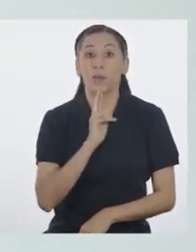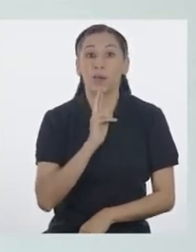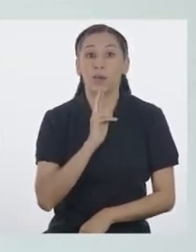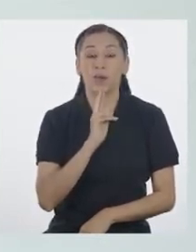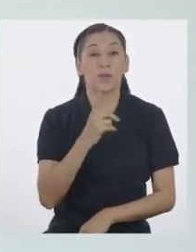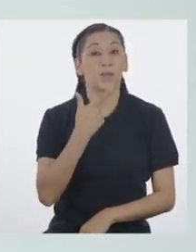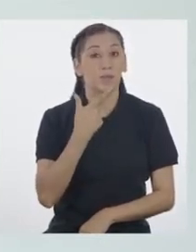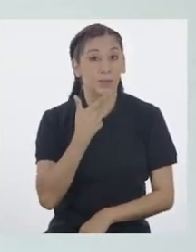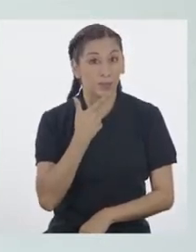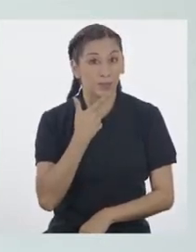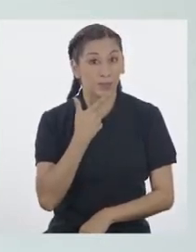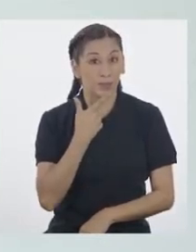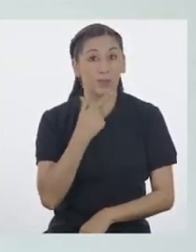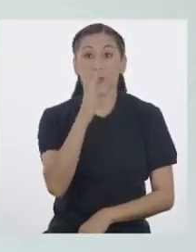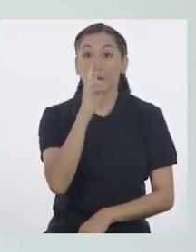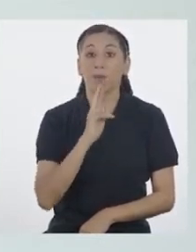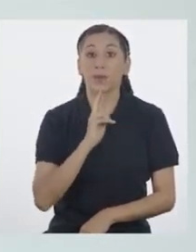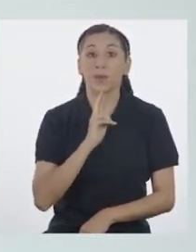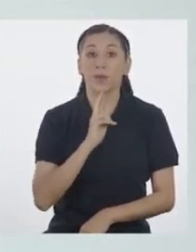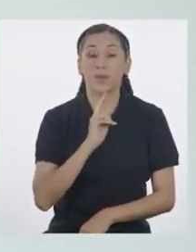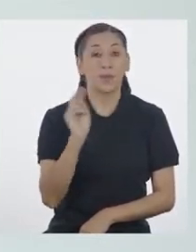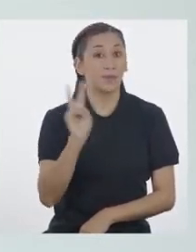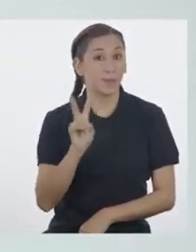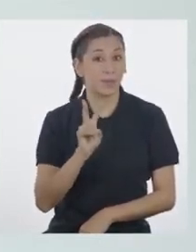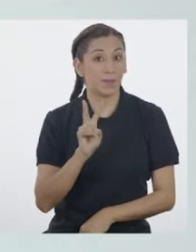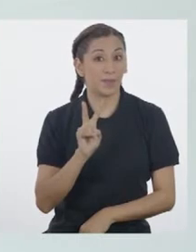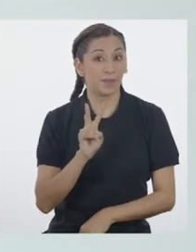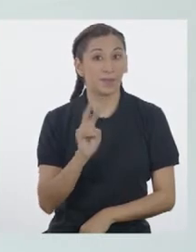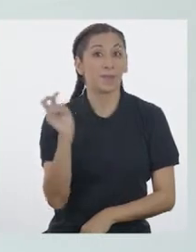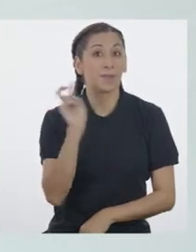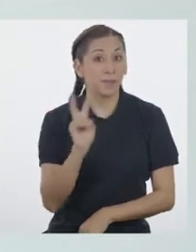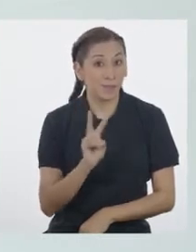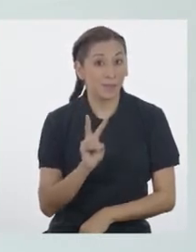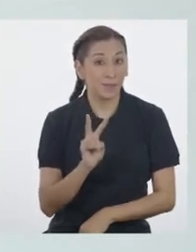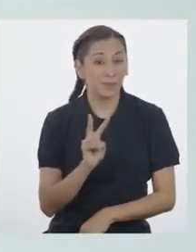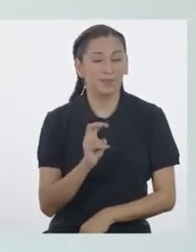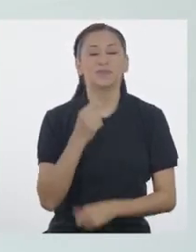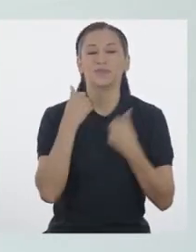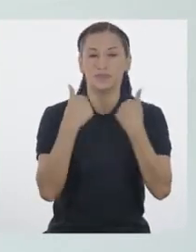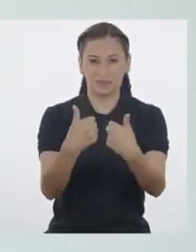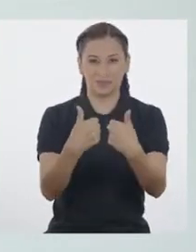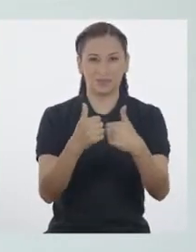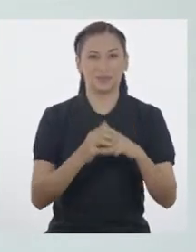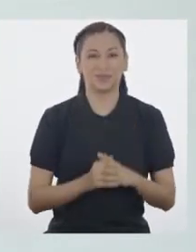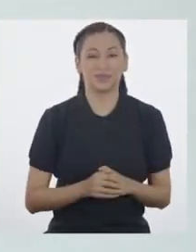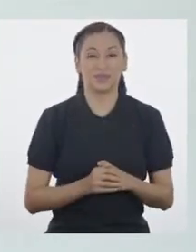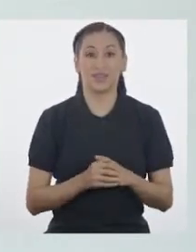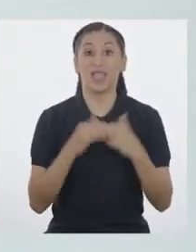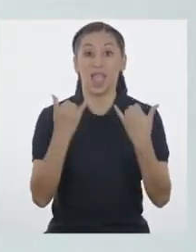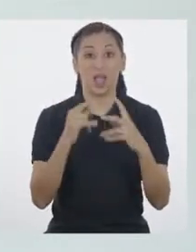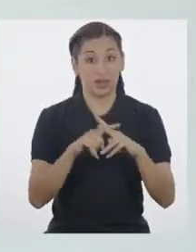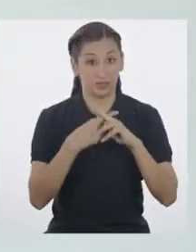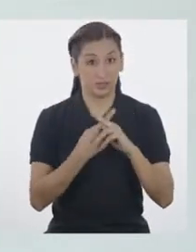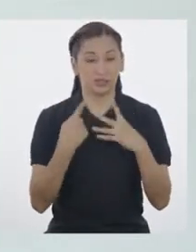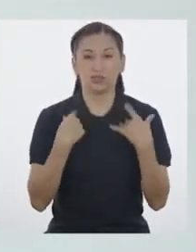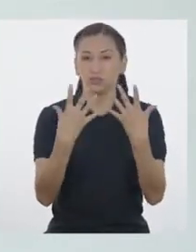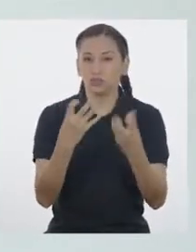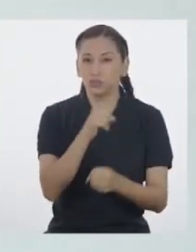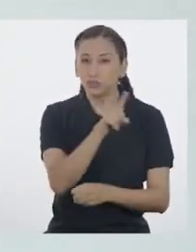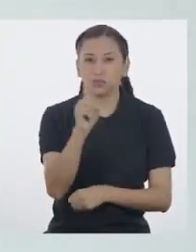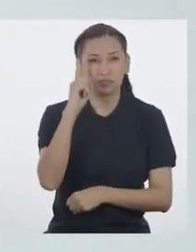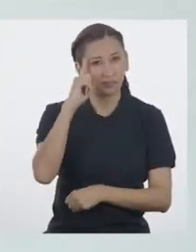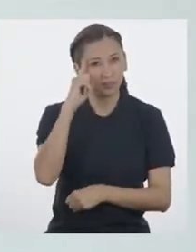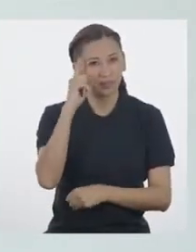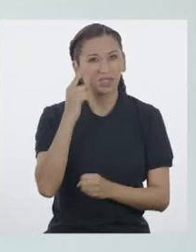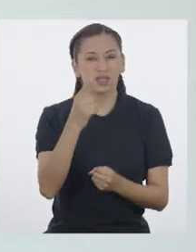rojo, amarillo, rojo, verde, verde, verde. Muy bien. Para empezar, quiero que